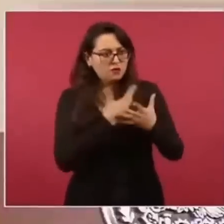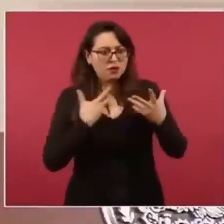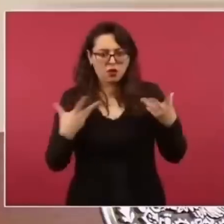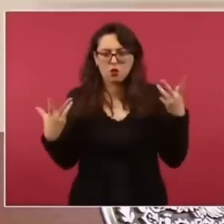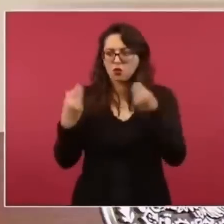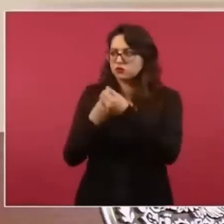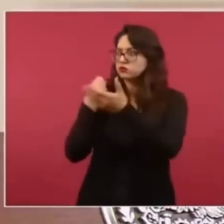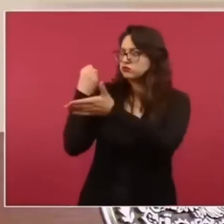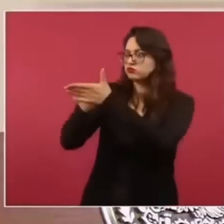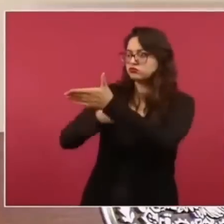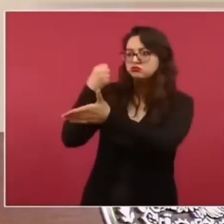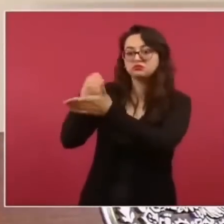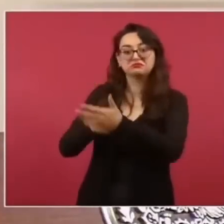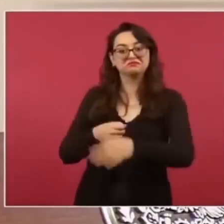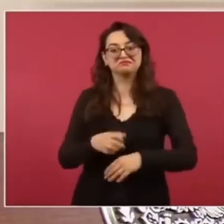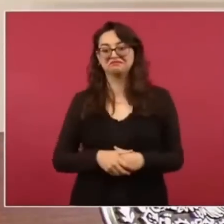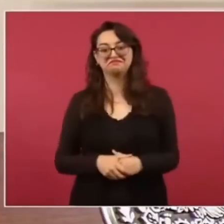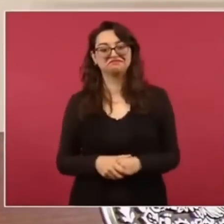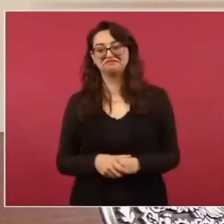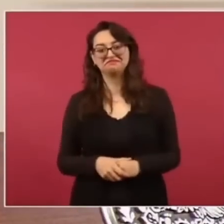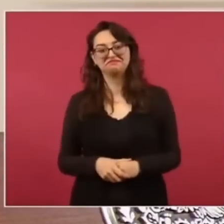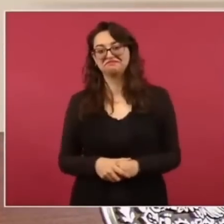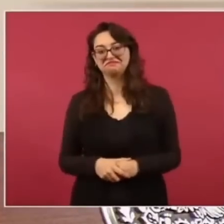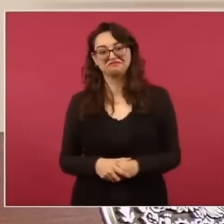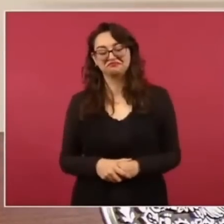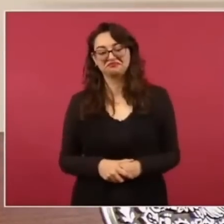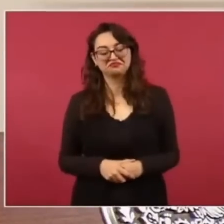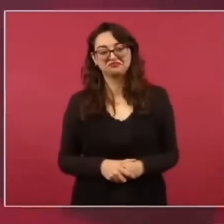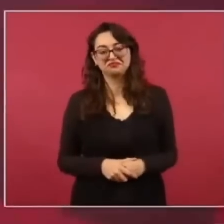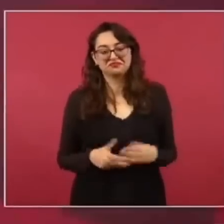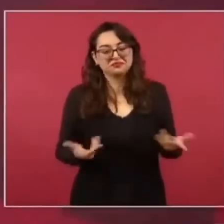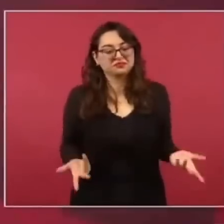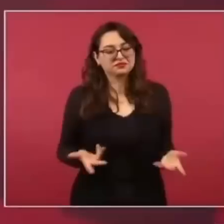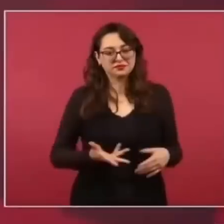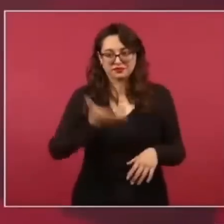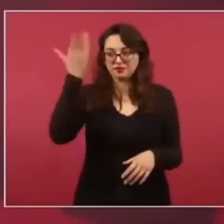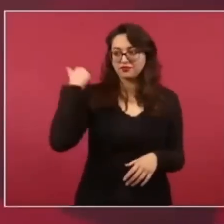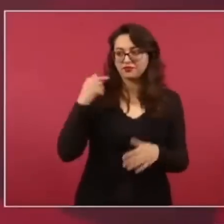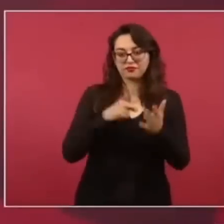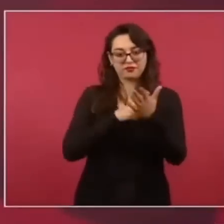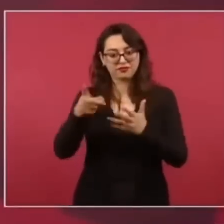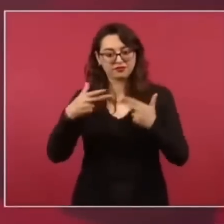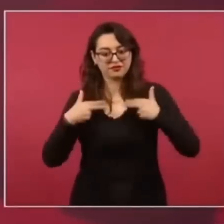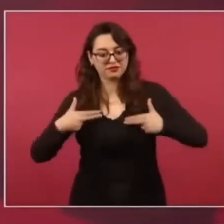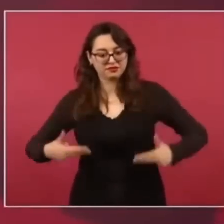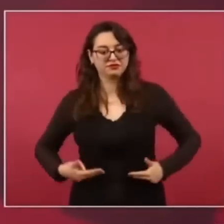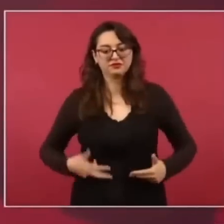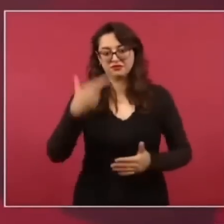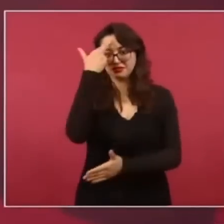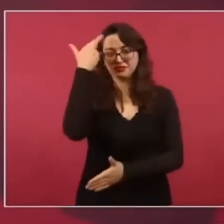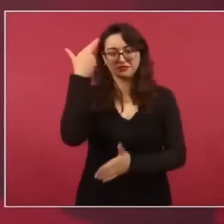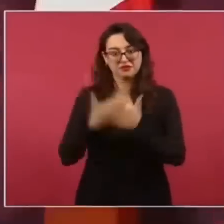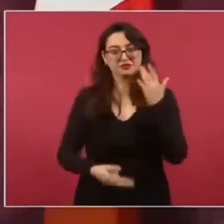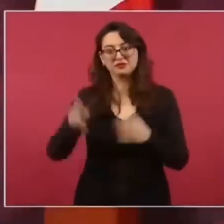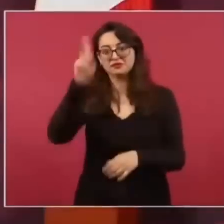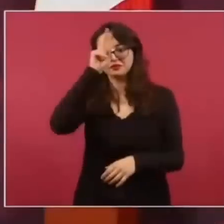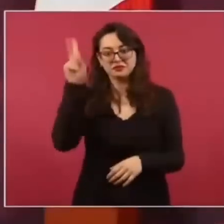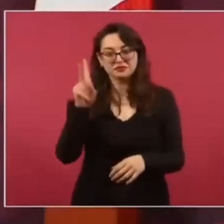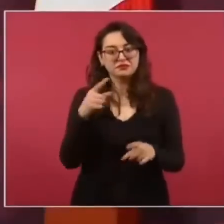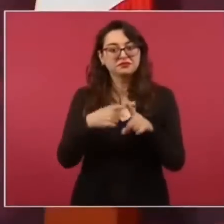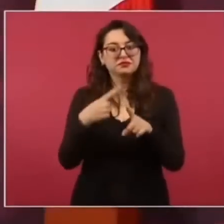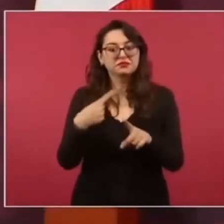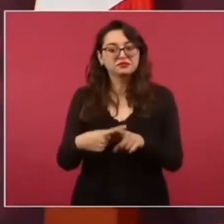¿Quién era el principal violador de los derechos humanos? El Estado.